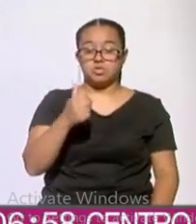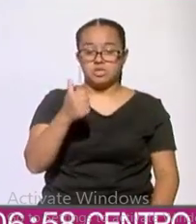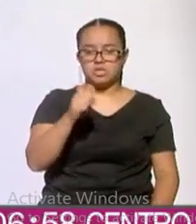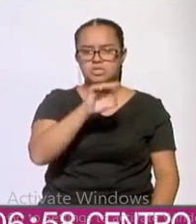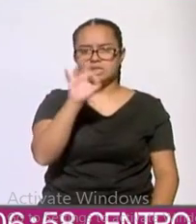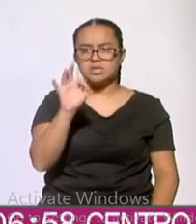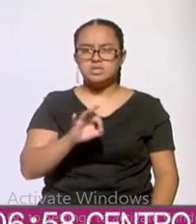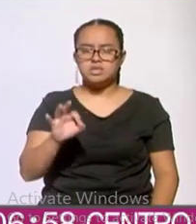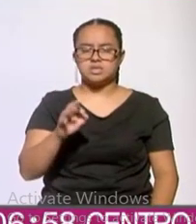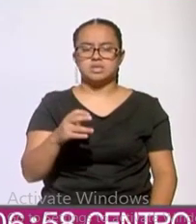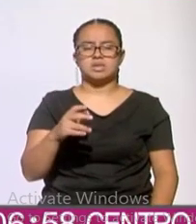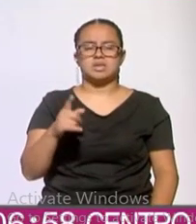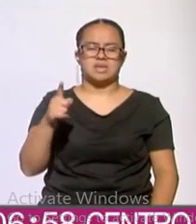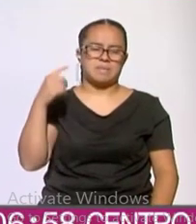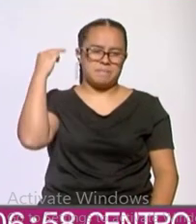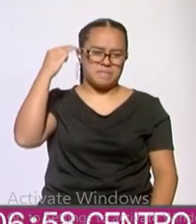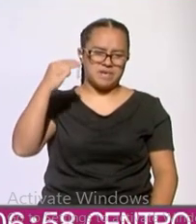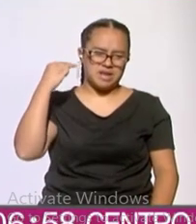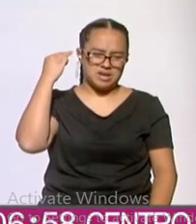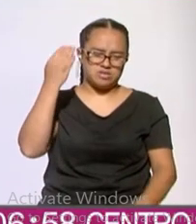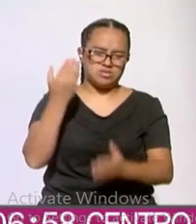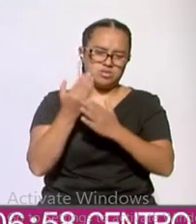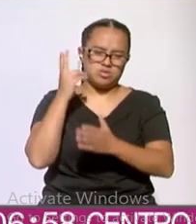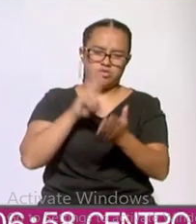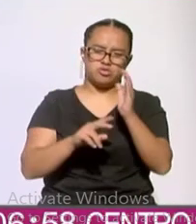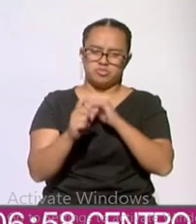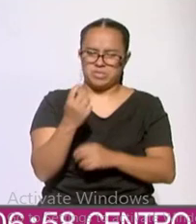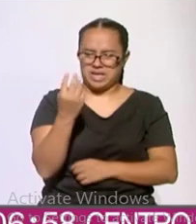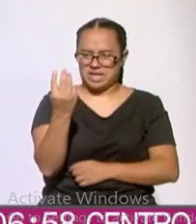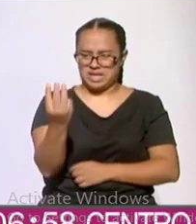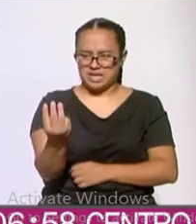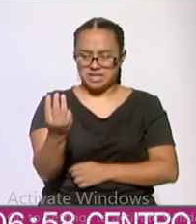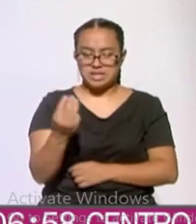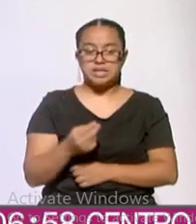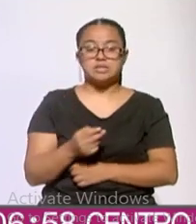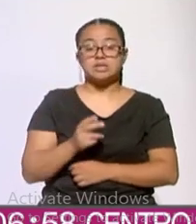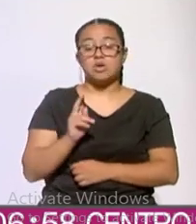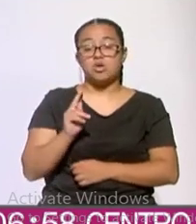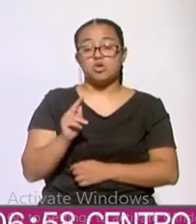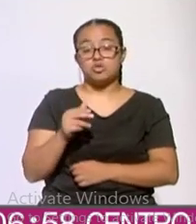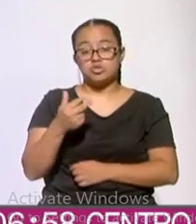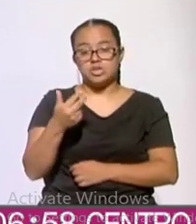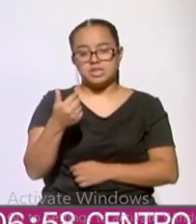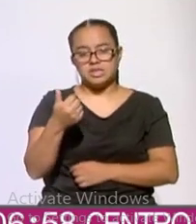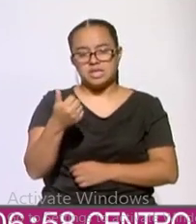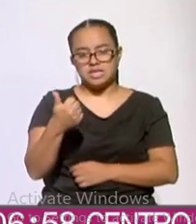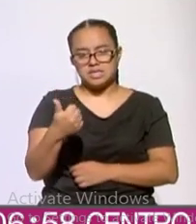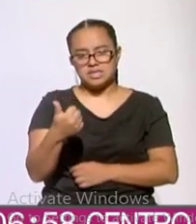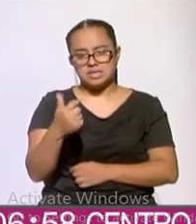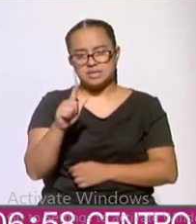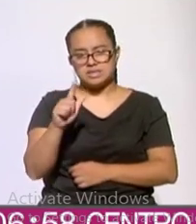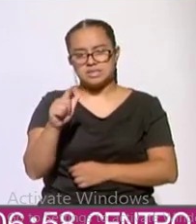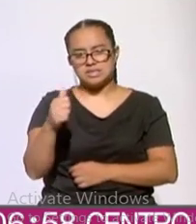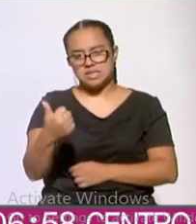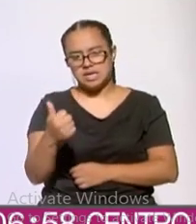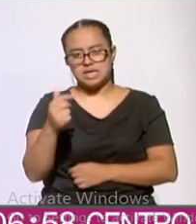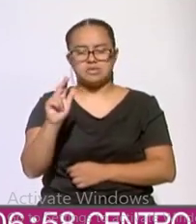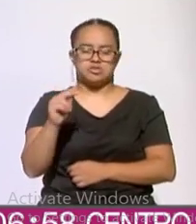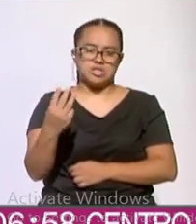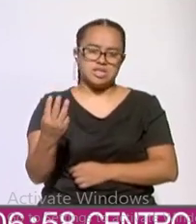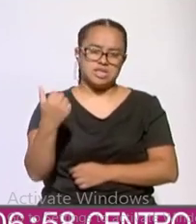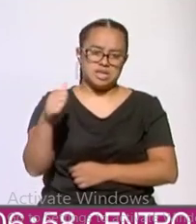86%, esto fue en marzo de 03, 86, 83 en agosto, pero